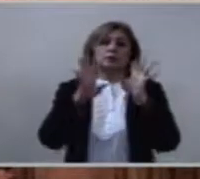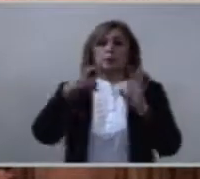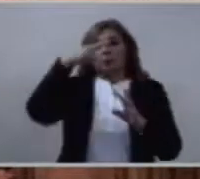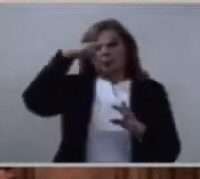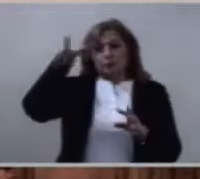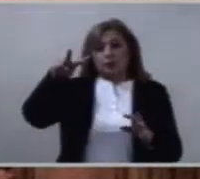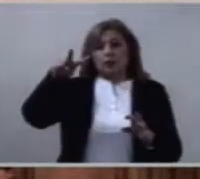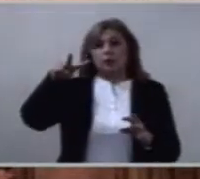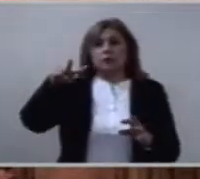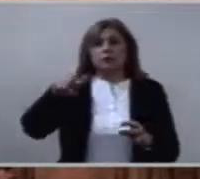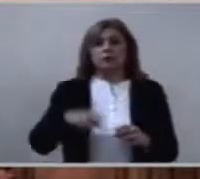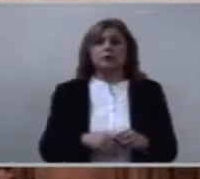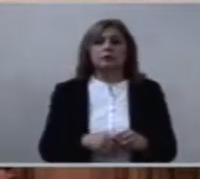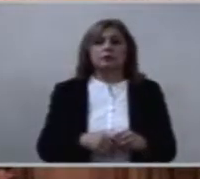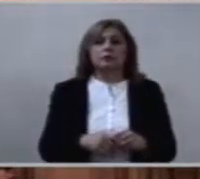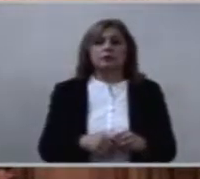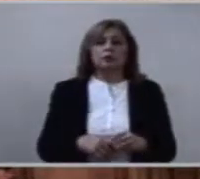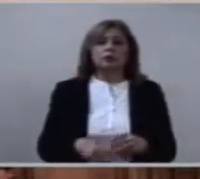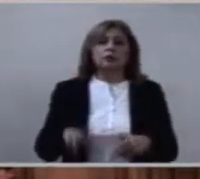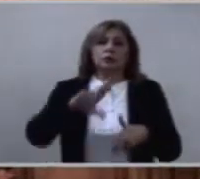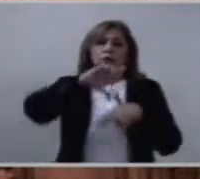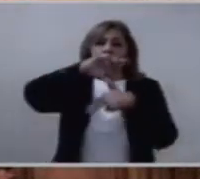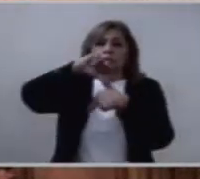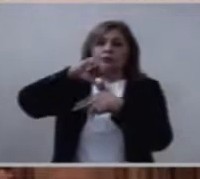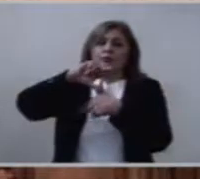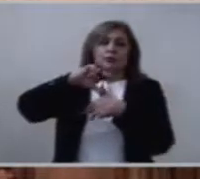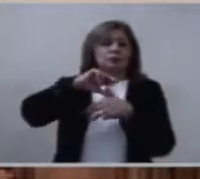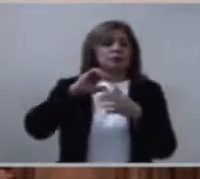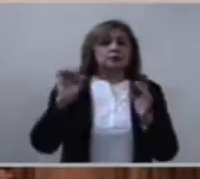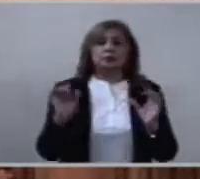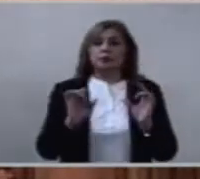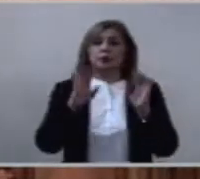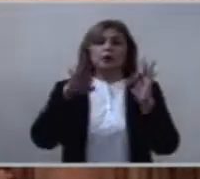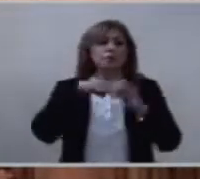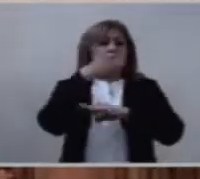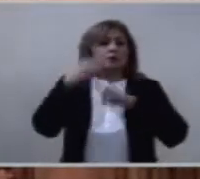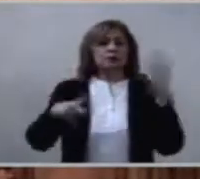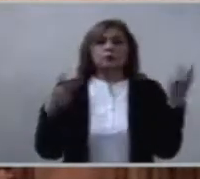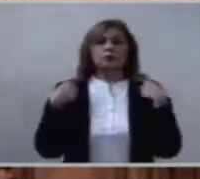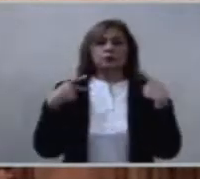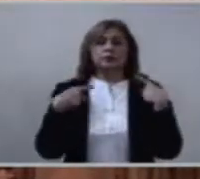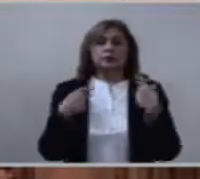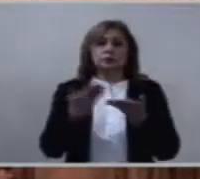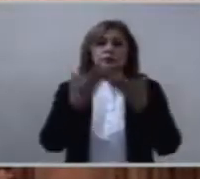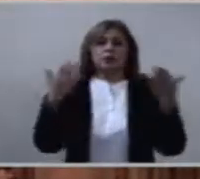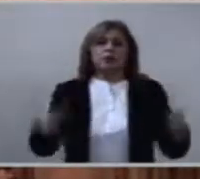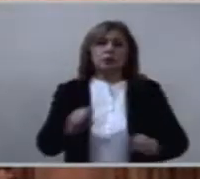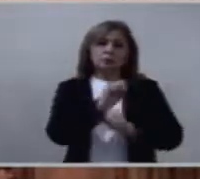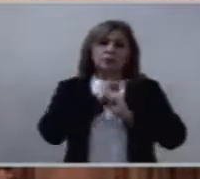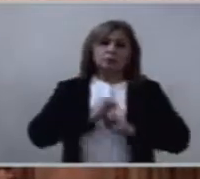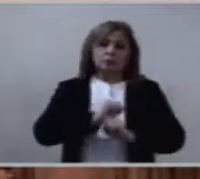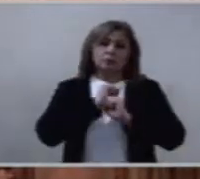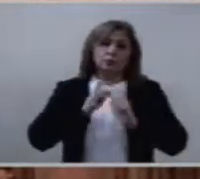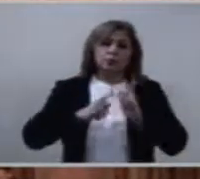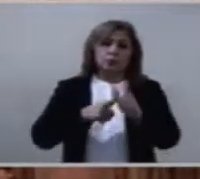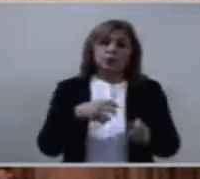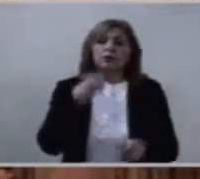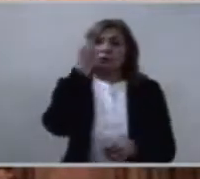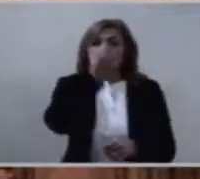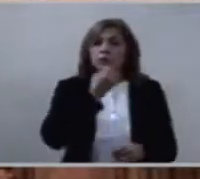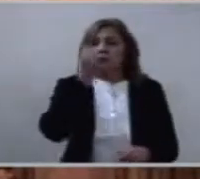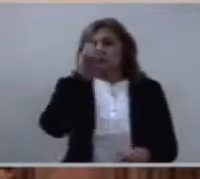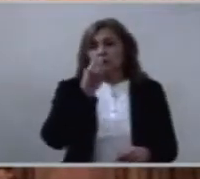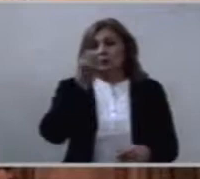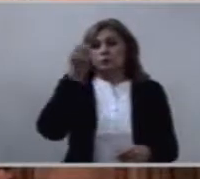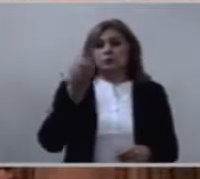las víctimas del huracán Jarvis, para todos ellos nuestra oración, para